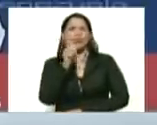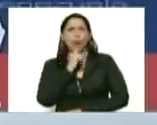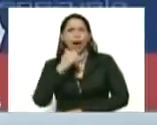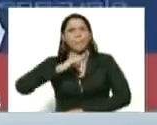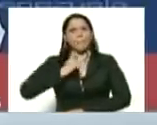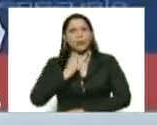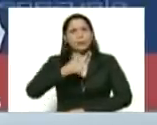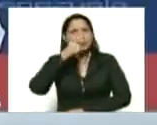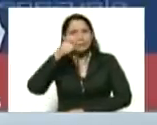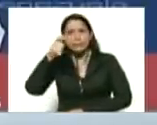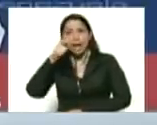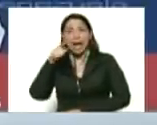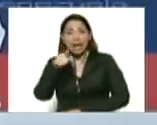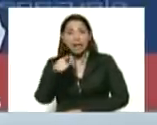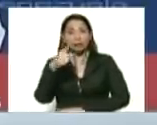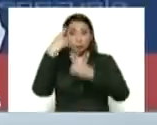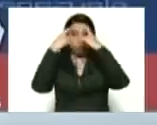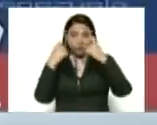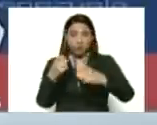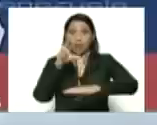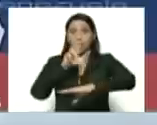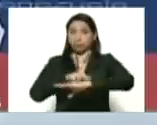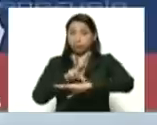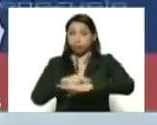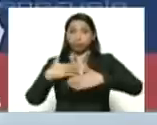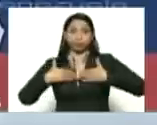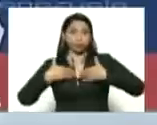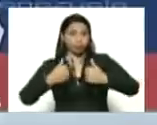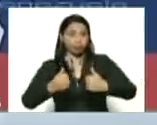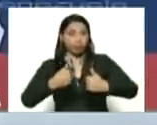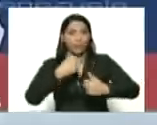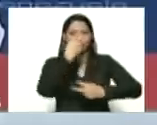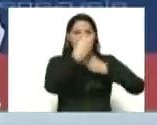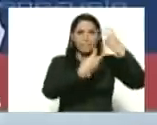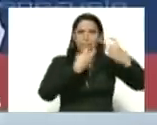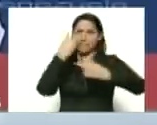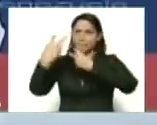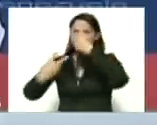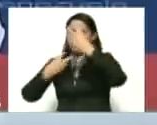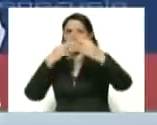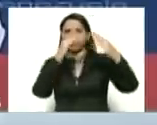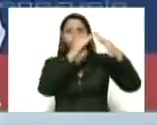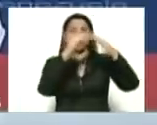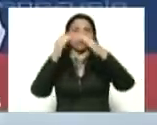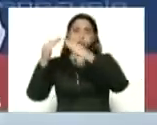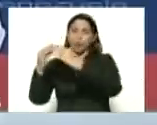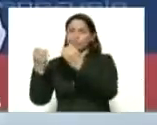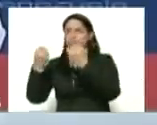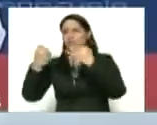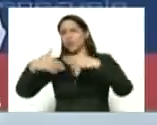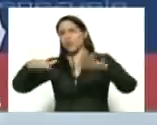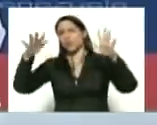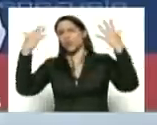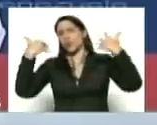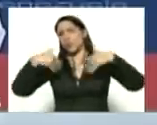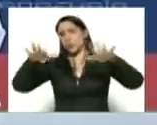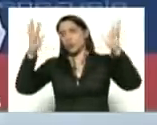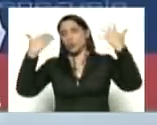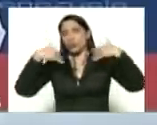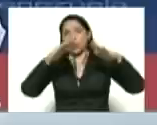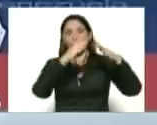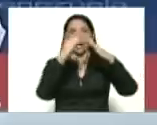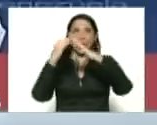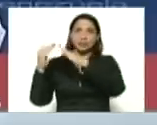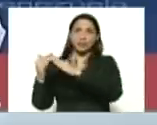médicos, médicos, profesionales de la salud, casa por casa, recorriendo miles de miles de miles de hogares.